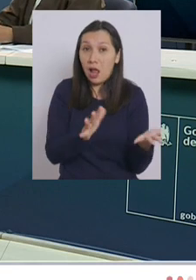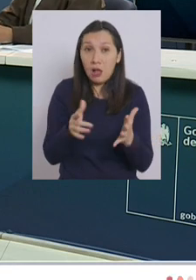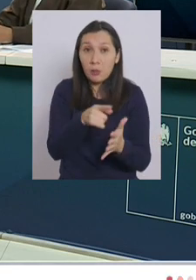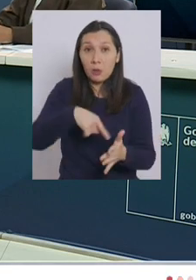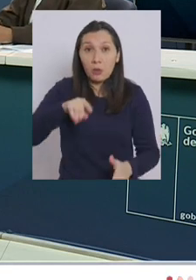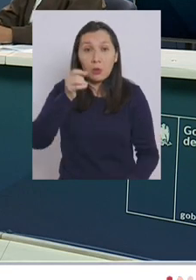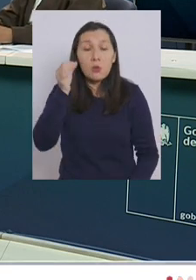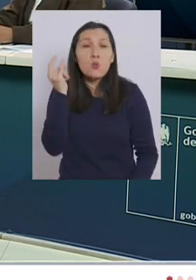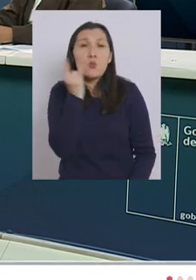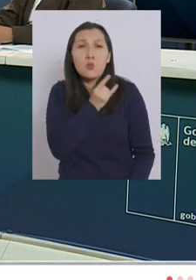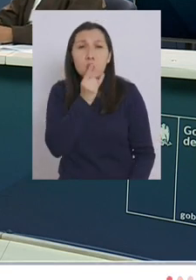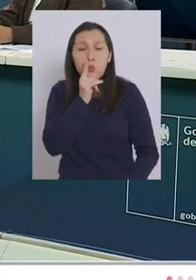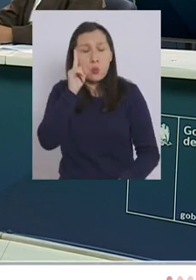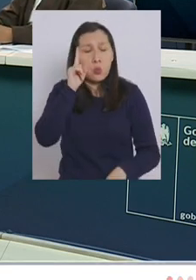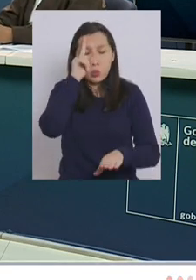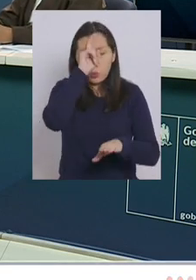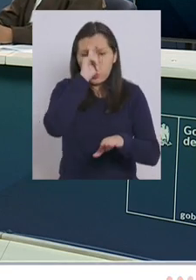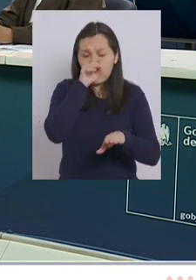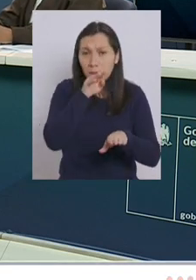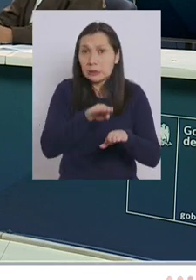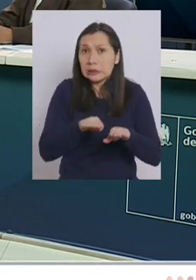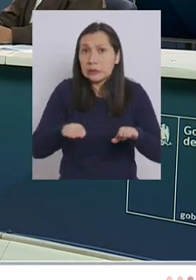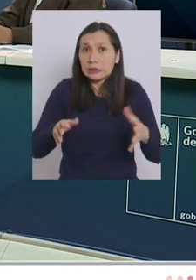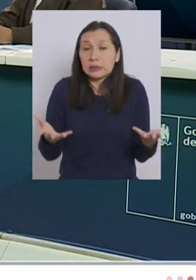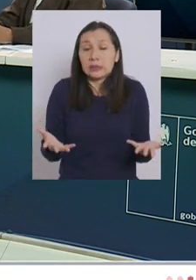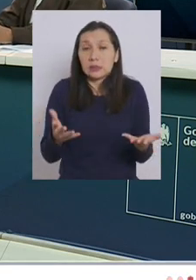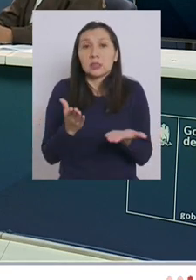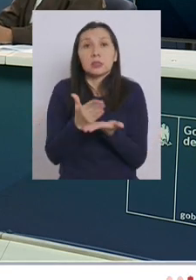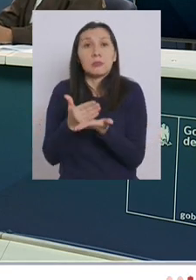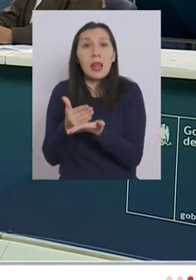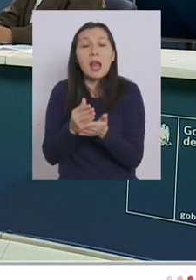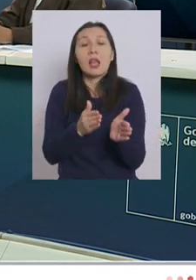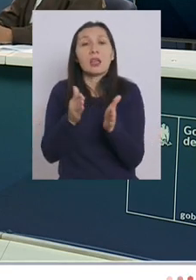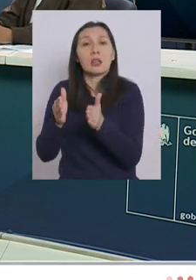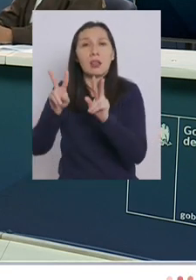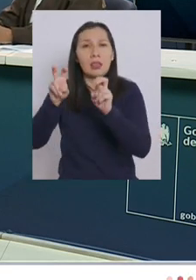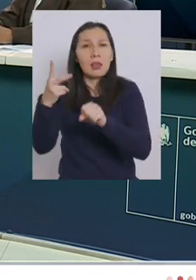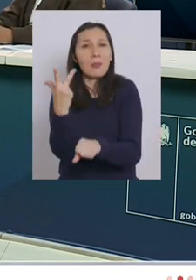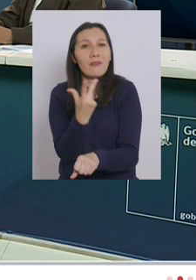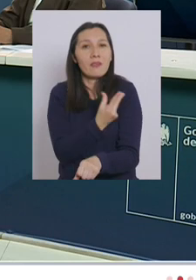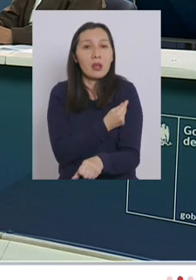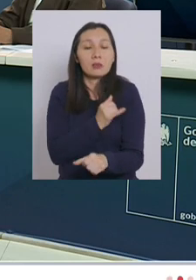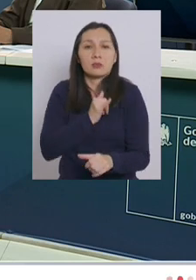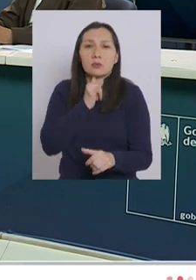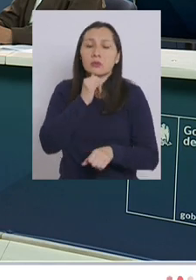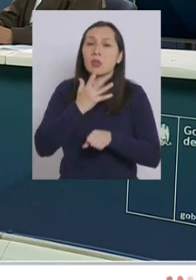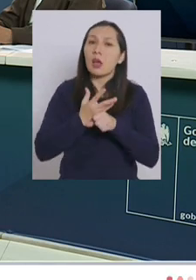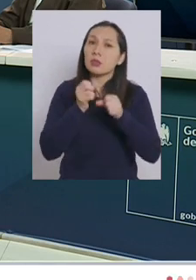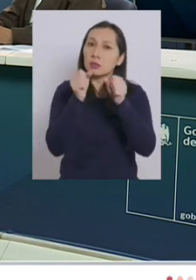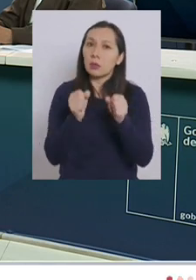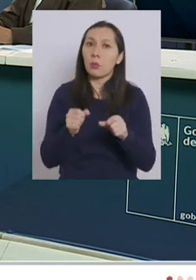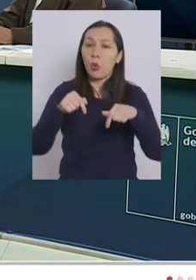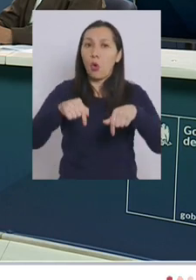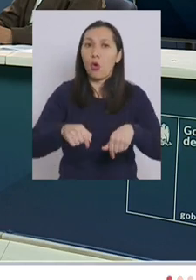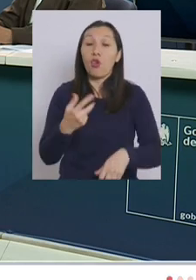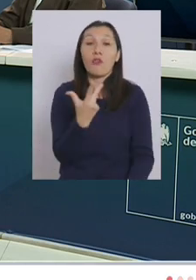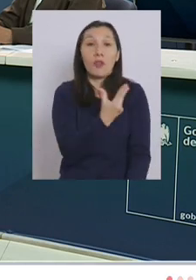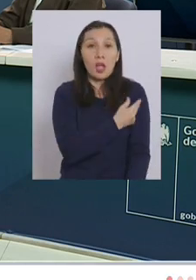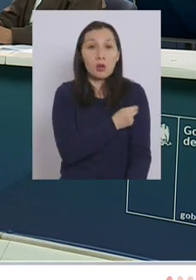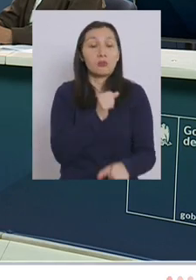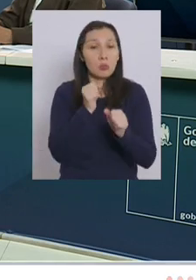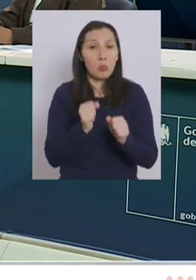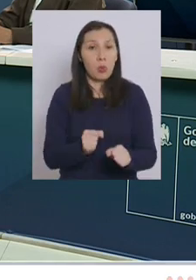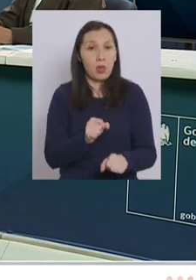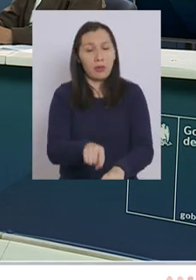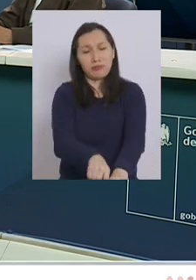de las urgencias y como segundo punto desde el plan de vacunación no sé si existe la posibilidad hoy día de vacunar a lo largo